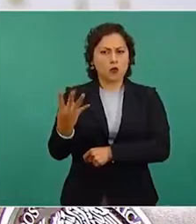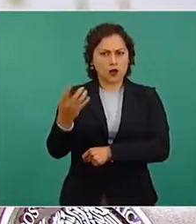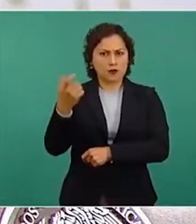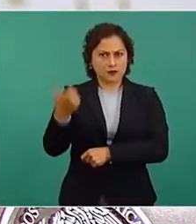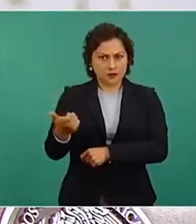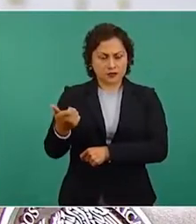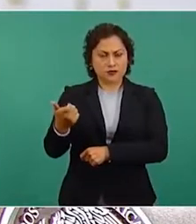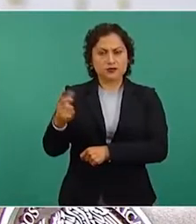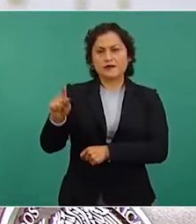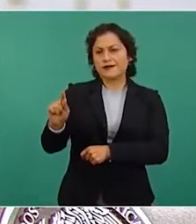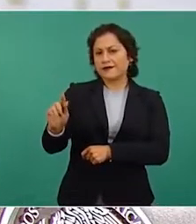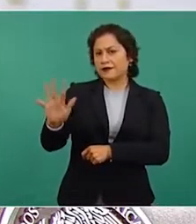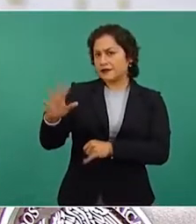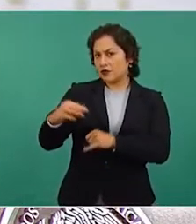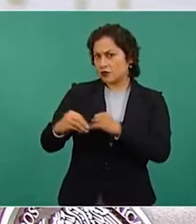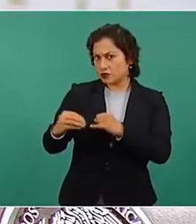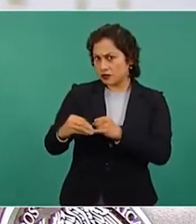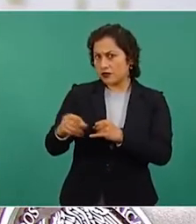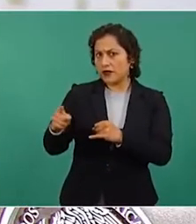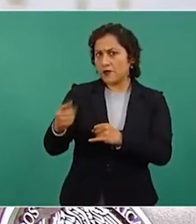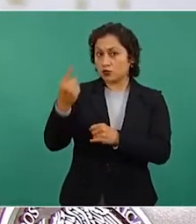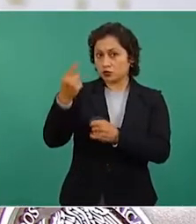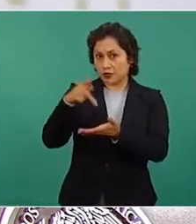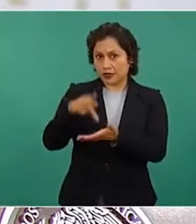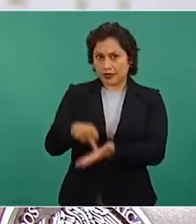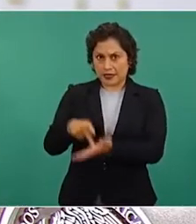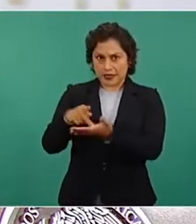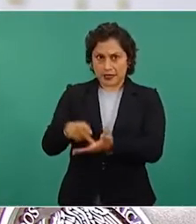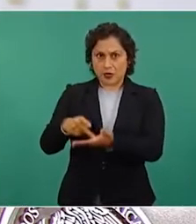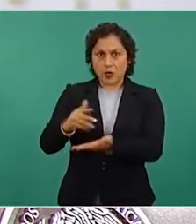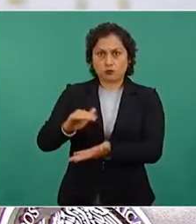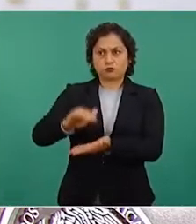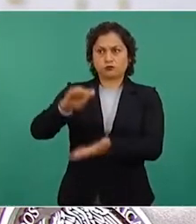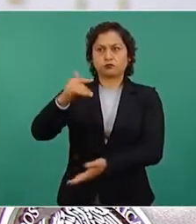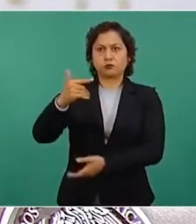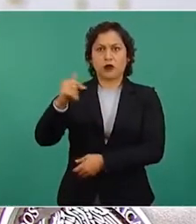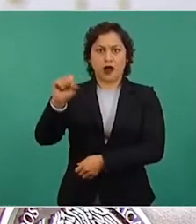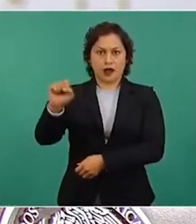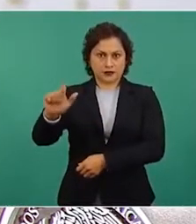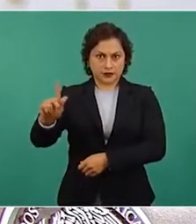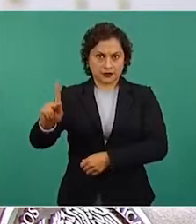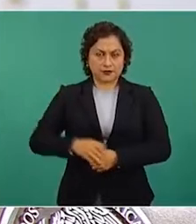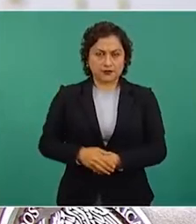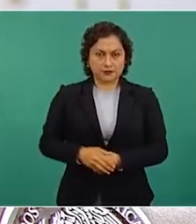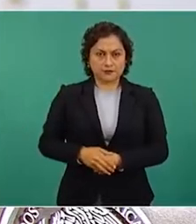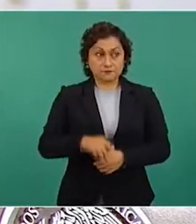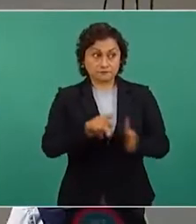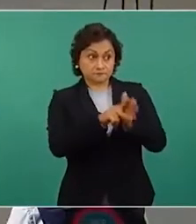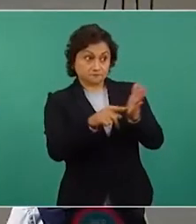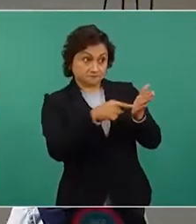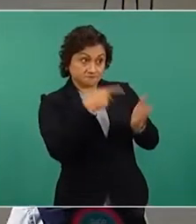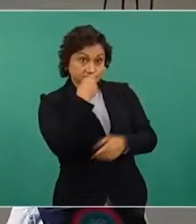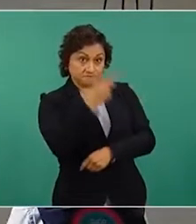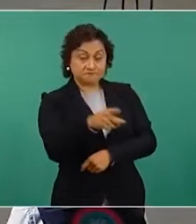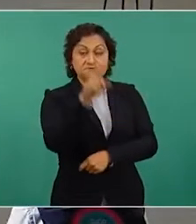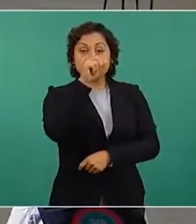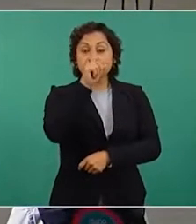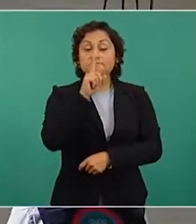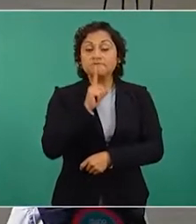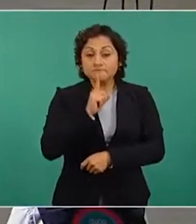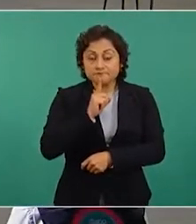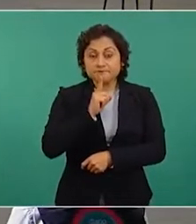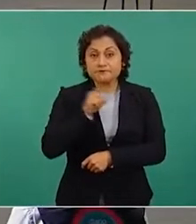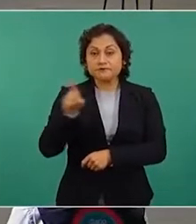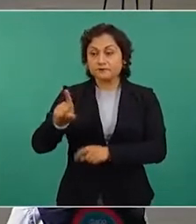centavos por kilo. Sin embargo, esa información es falsa. La Comisión Reguladora de